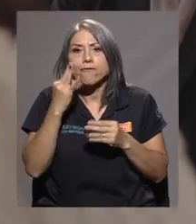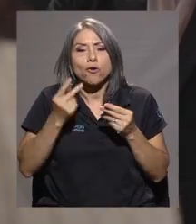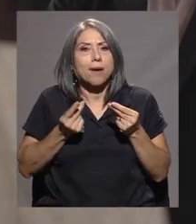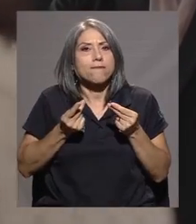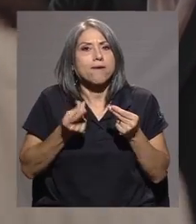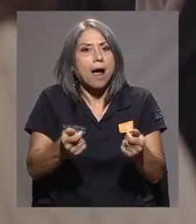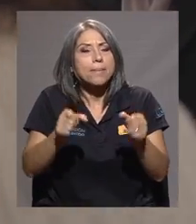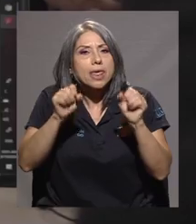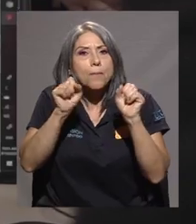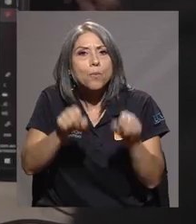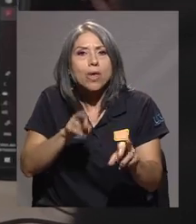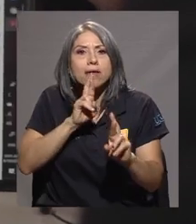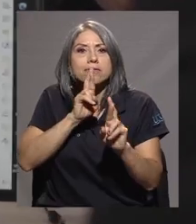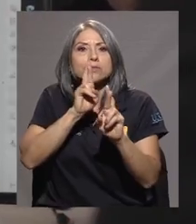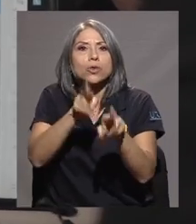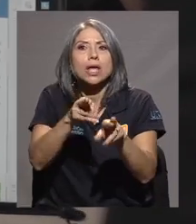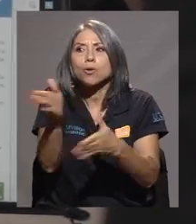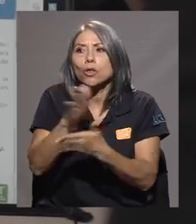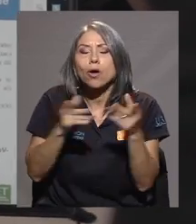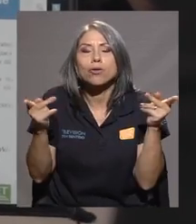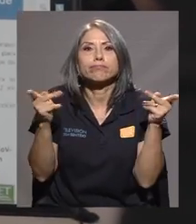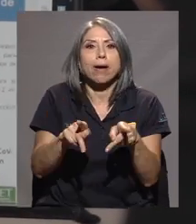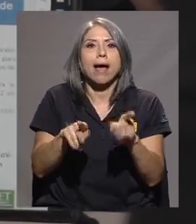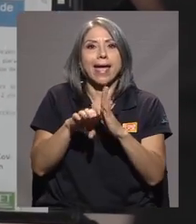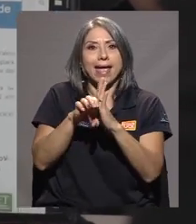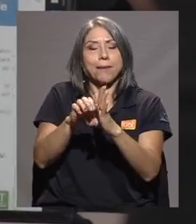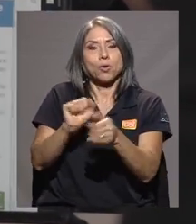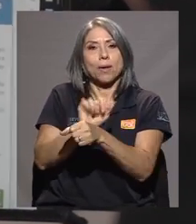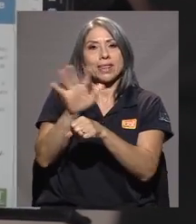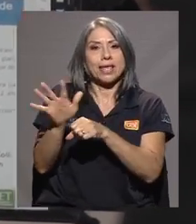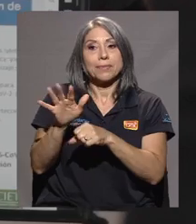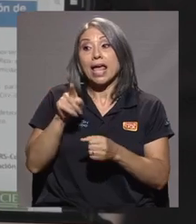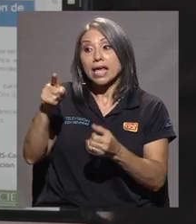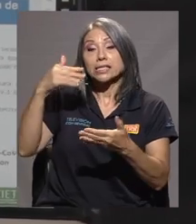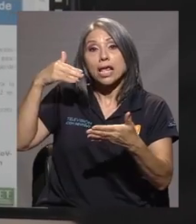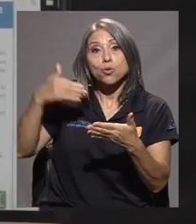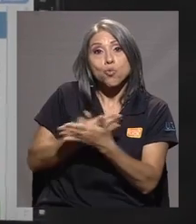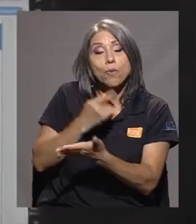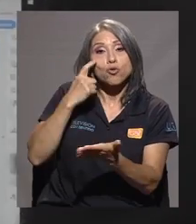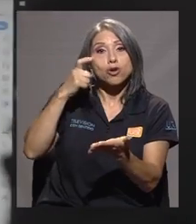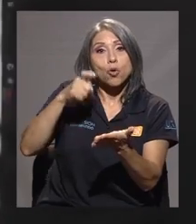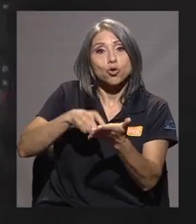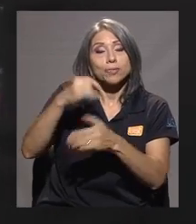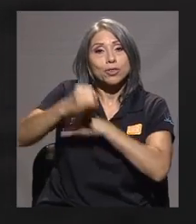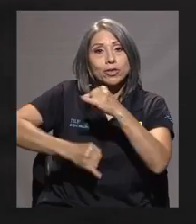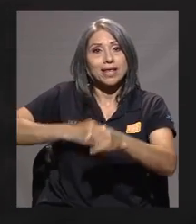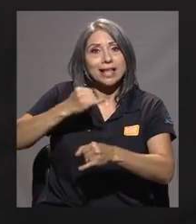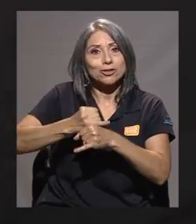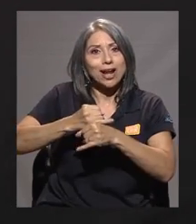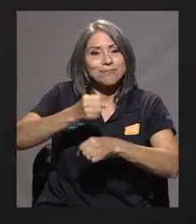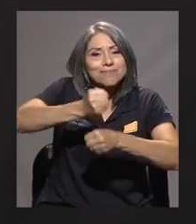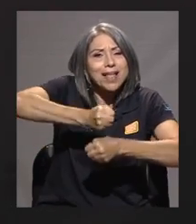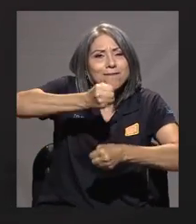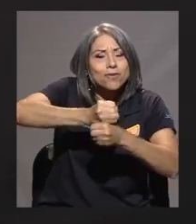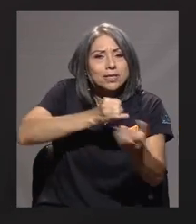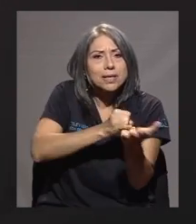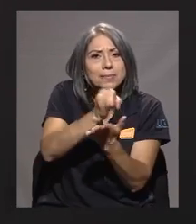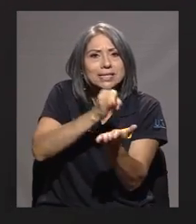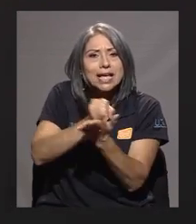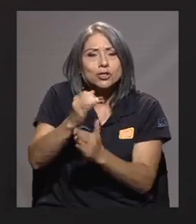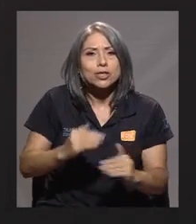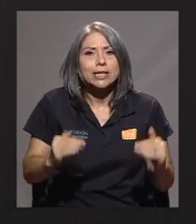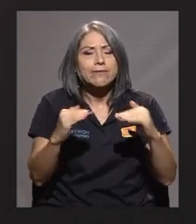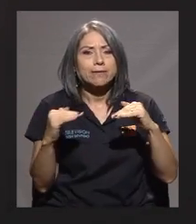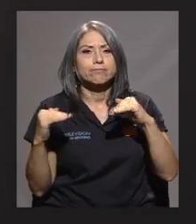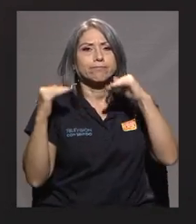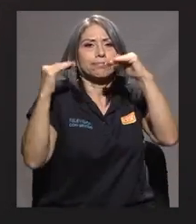rápidamente ante algo como la pandemia. Este nuevo reconocimiento internacional a la labor de investigación de